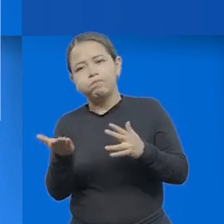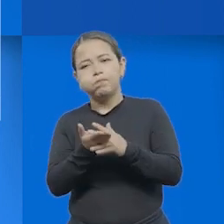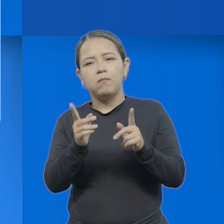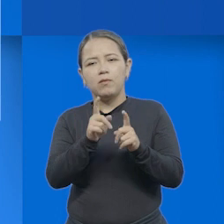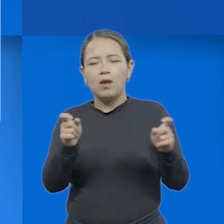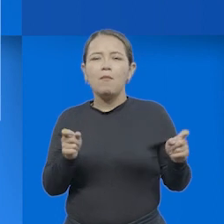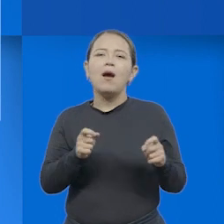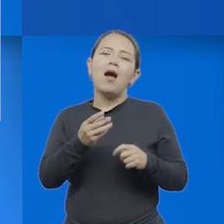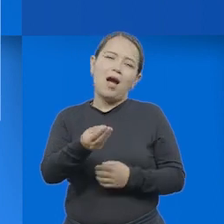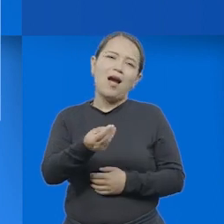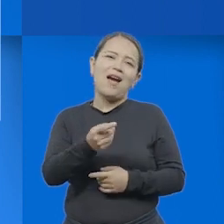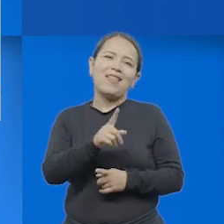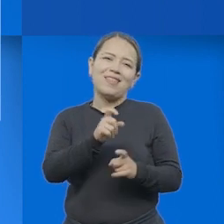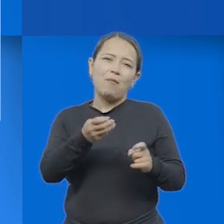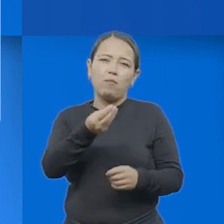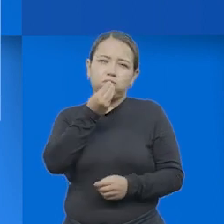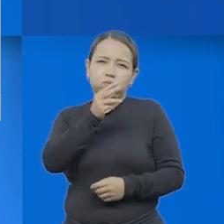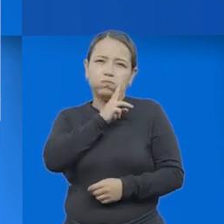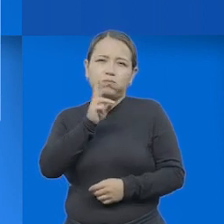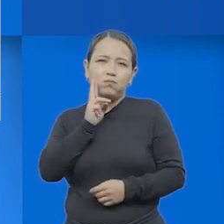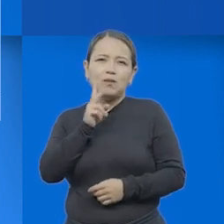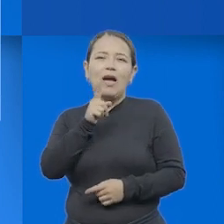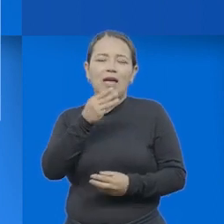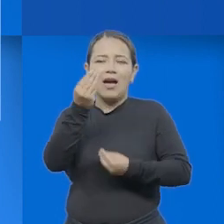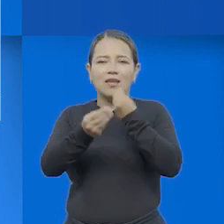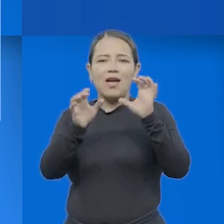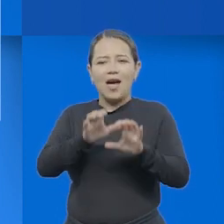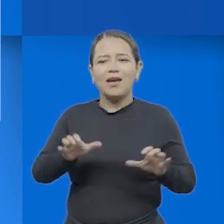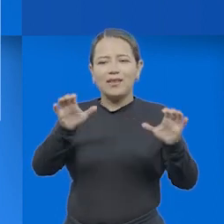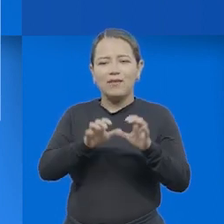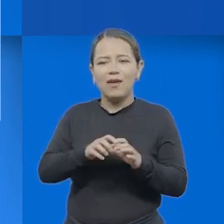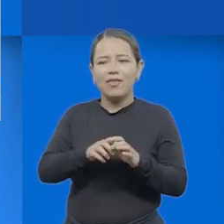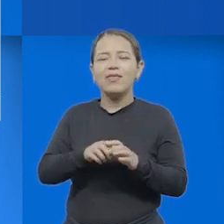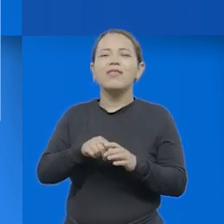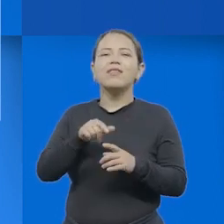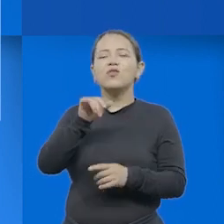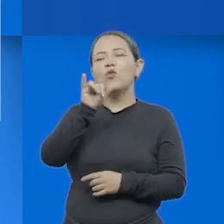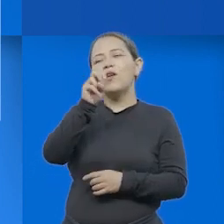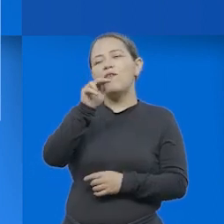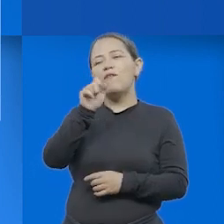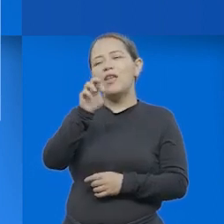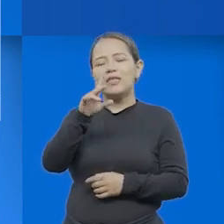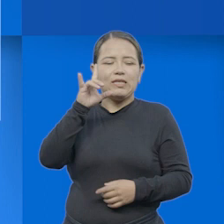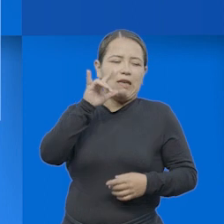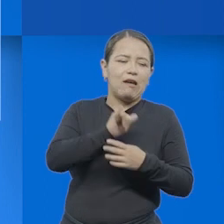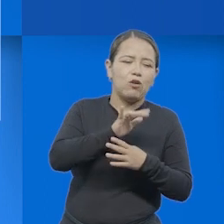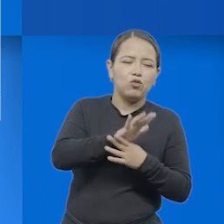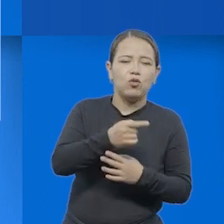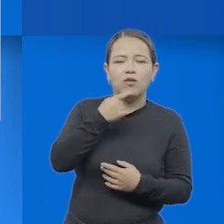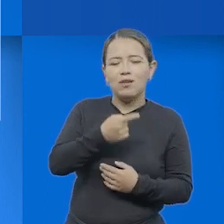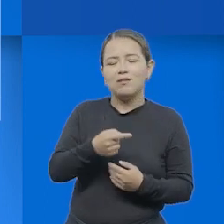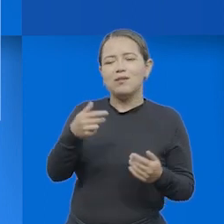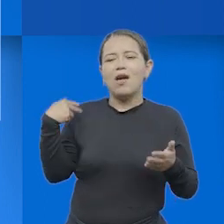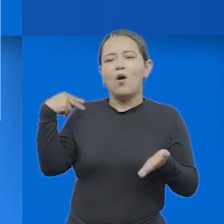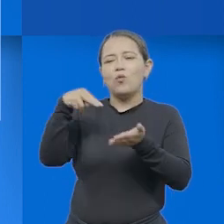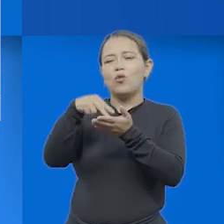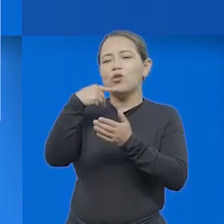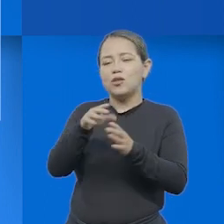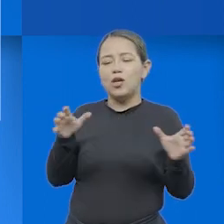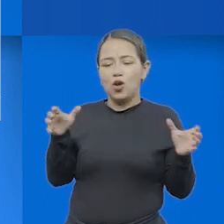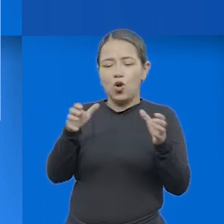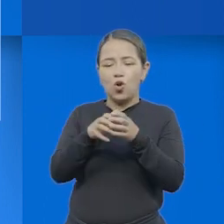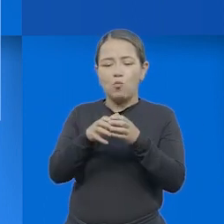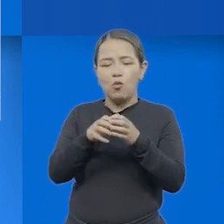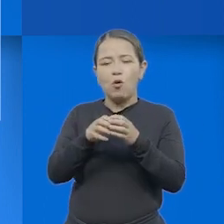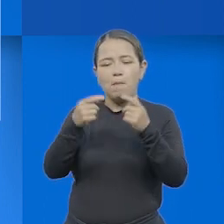ejercicio de inferencias allí. Y aquí nos fundamentamos o basamos en lo que Montanero define como inferencias,